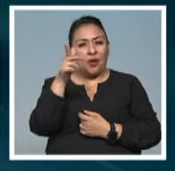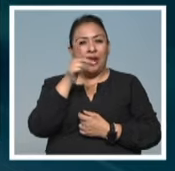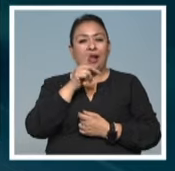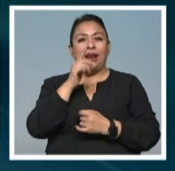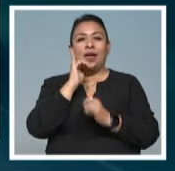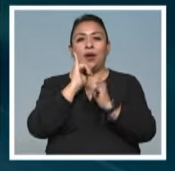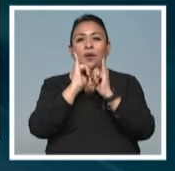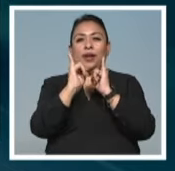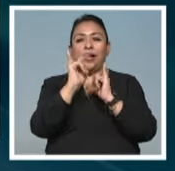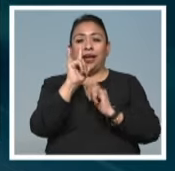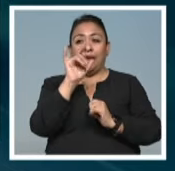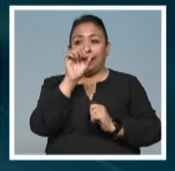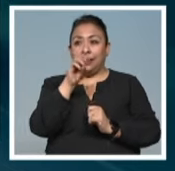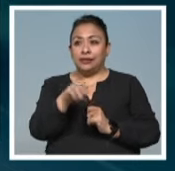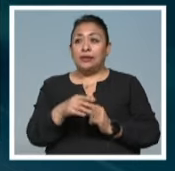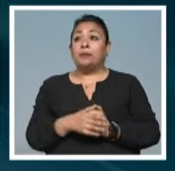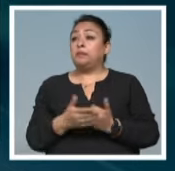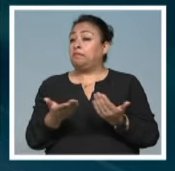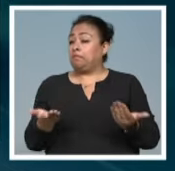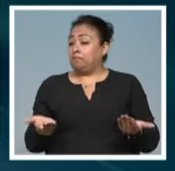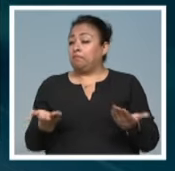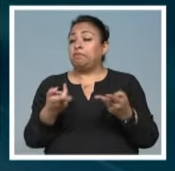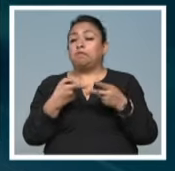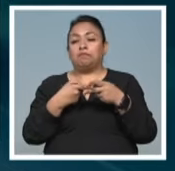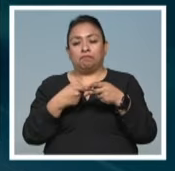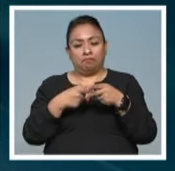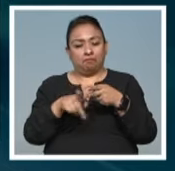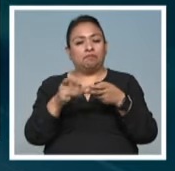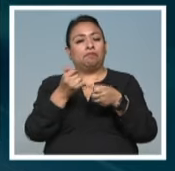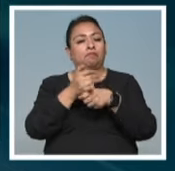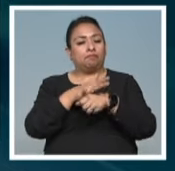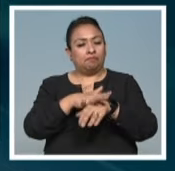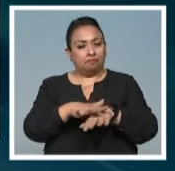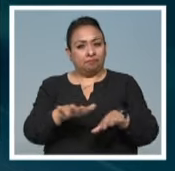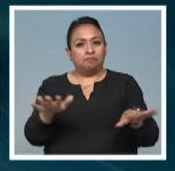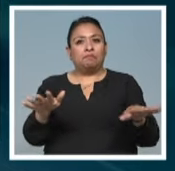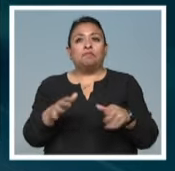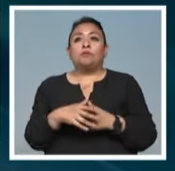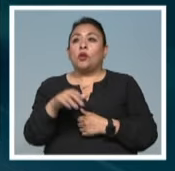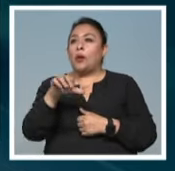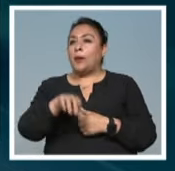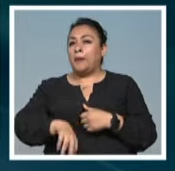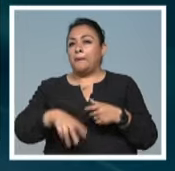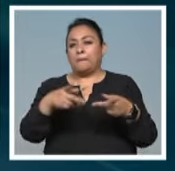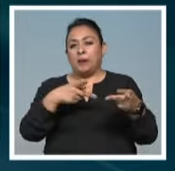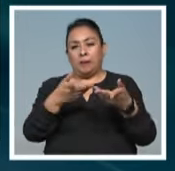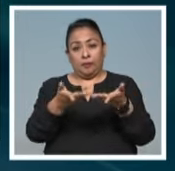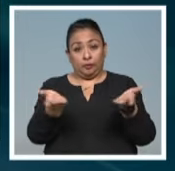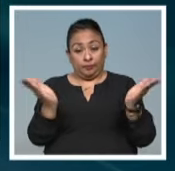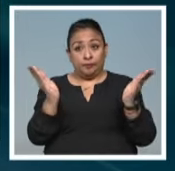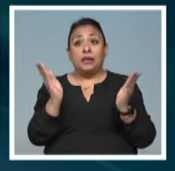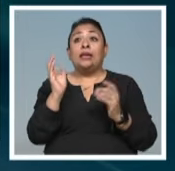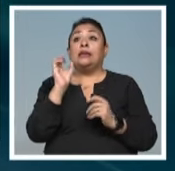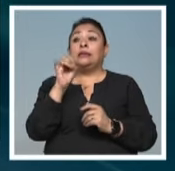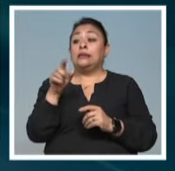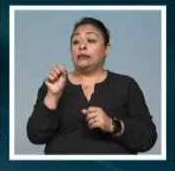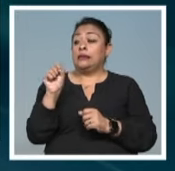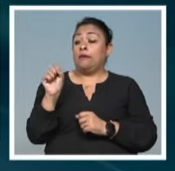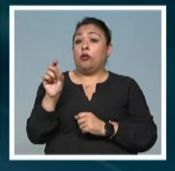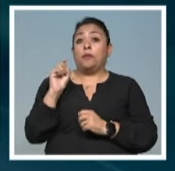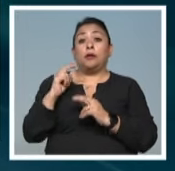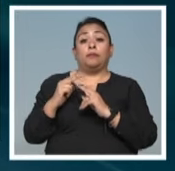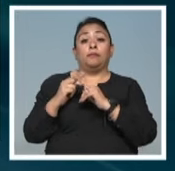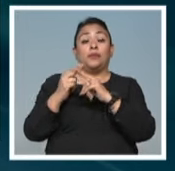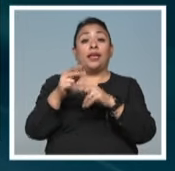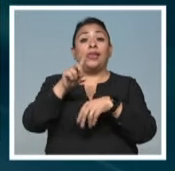en la traducción de lenguas de seña mexicana. Y sin más preámbulo, vamos a dar paso a los contenidos que hemos preparado para usted. Sí, porque este fin de semana se